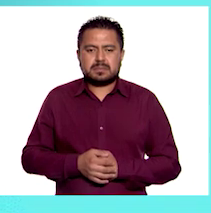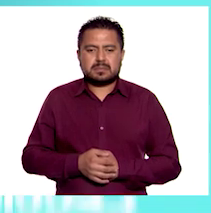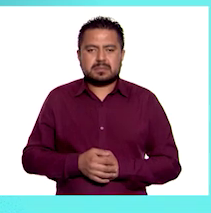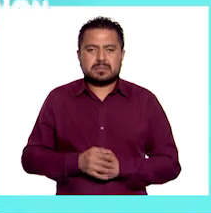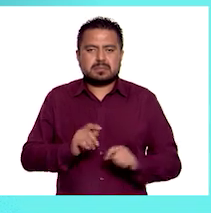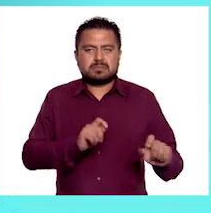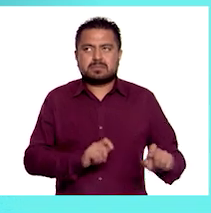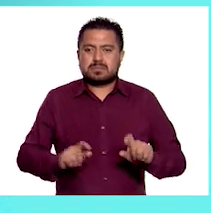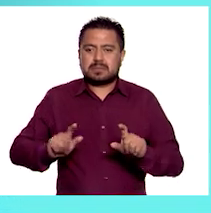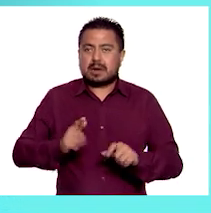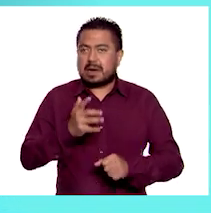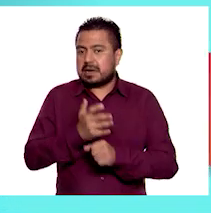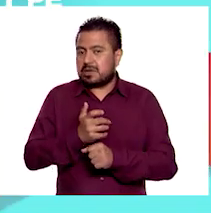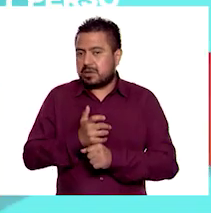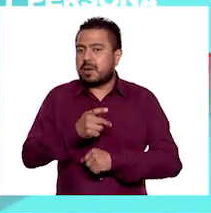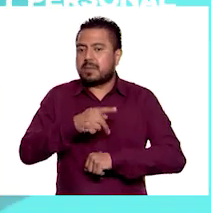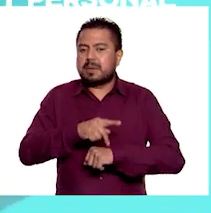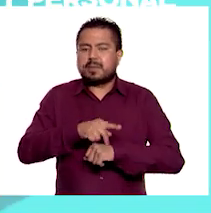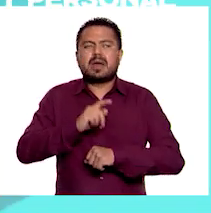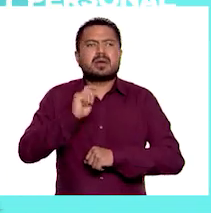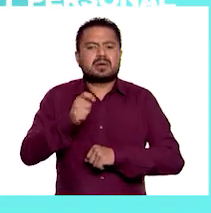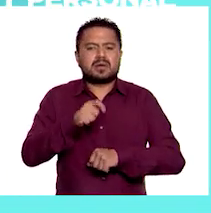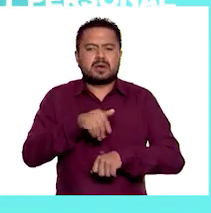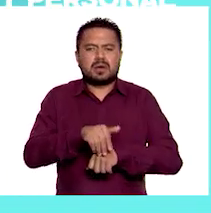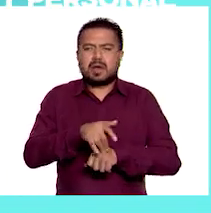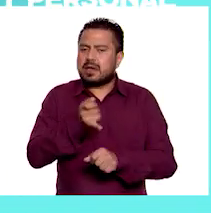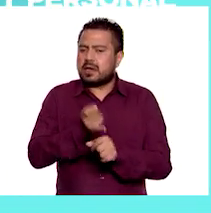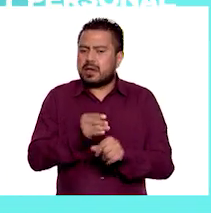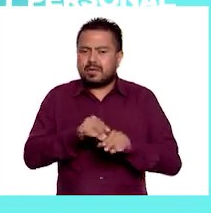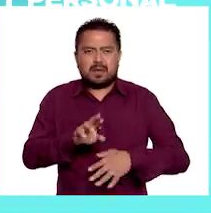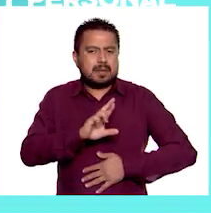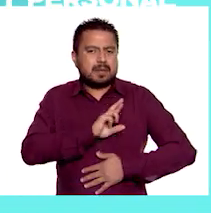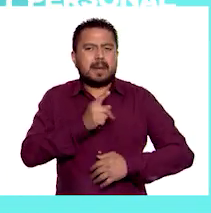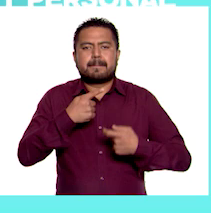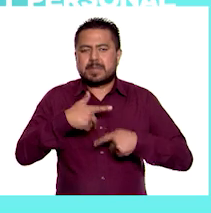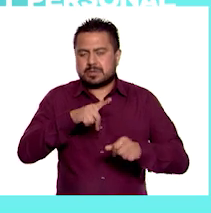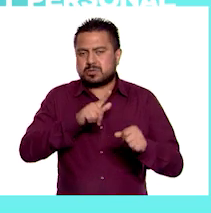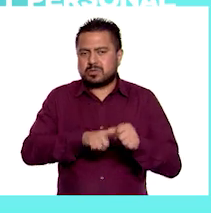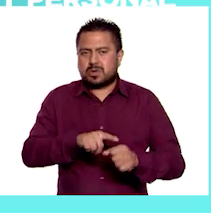Programación, quinto de primaria. Lección, información privada y personal.